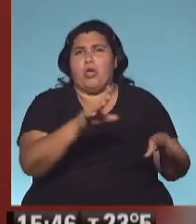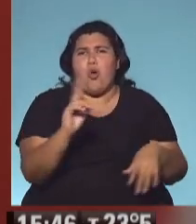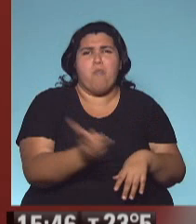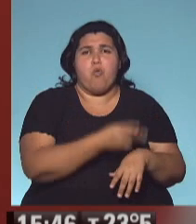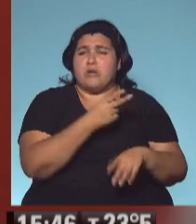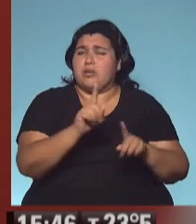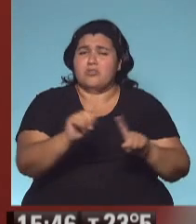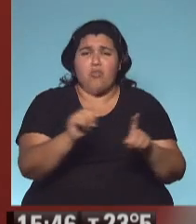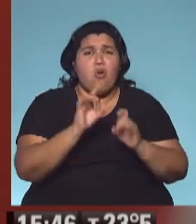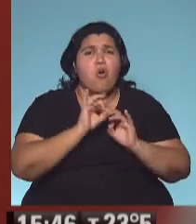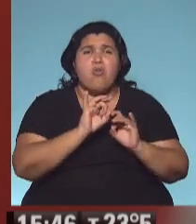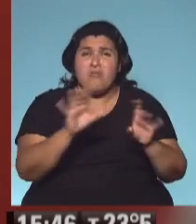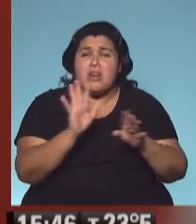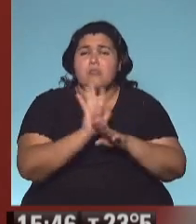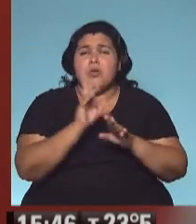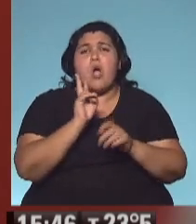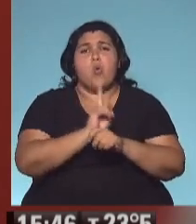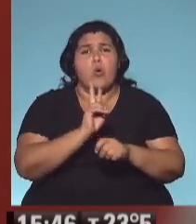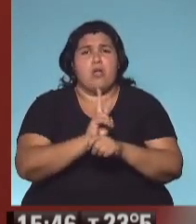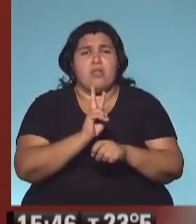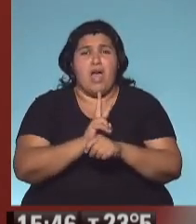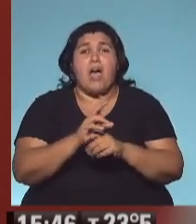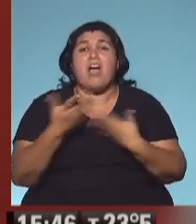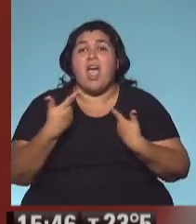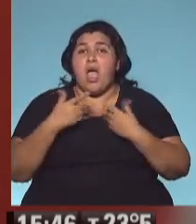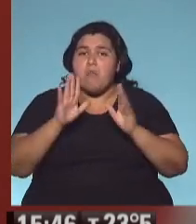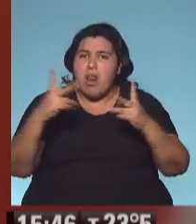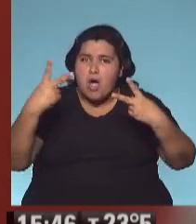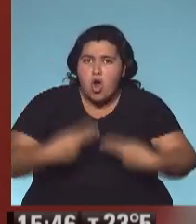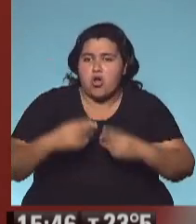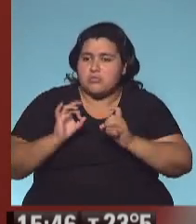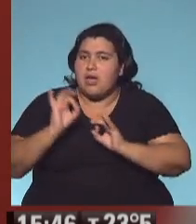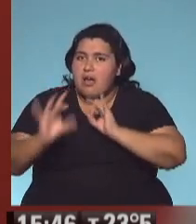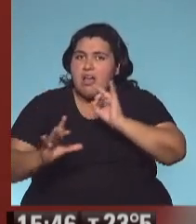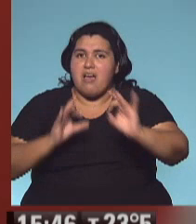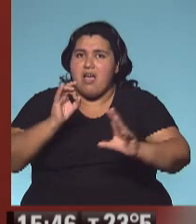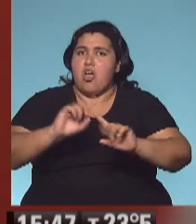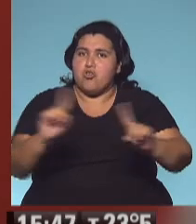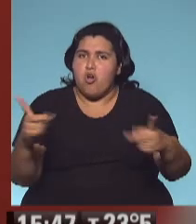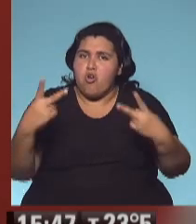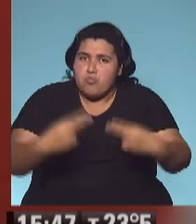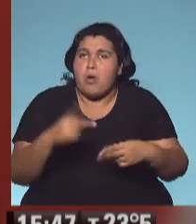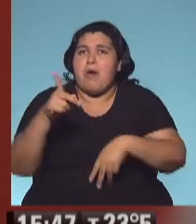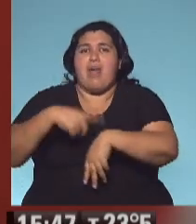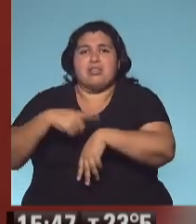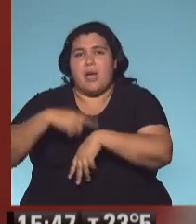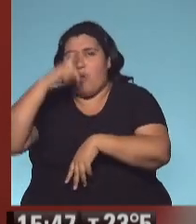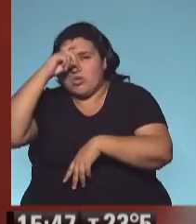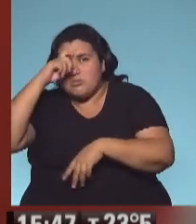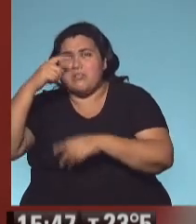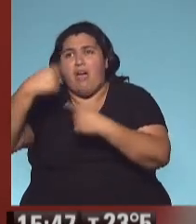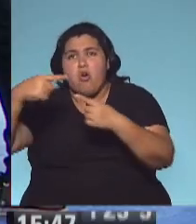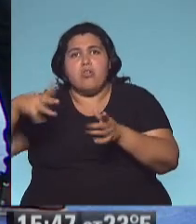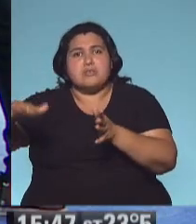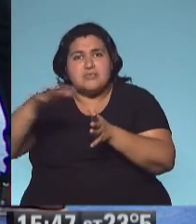cuidarse, además de todo, para evitar la transmisión, para darle tiempo a que los hospitales en cada una de las zonas, darle